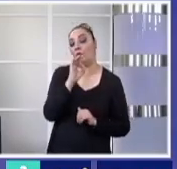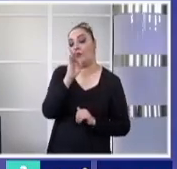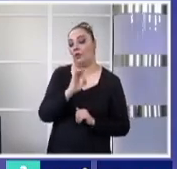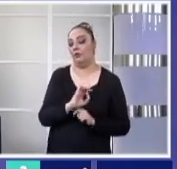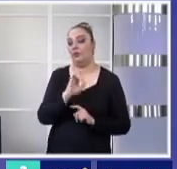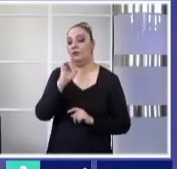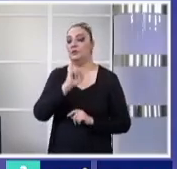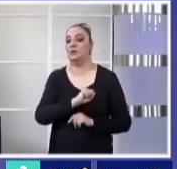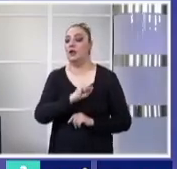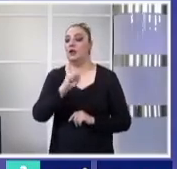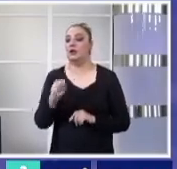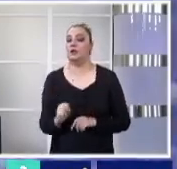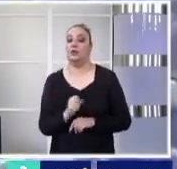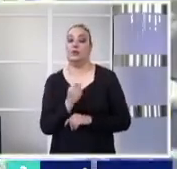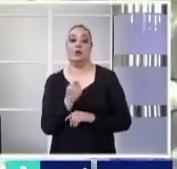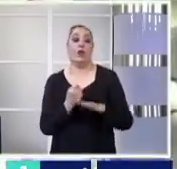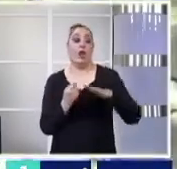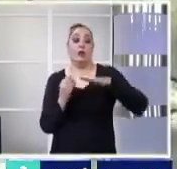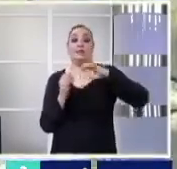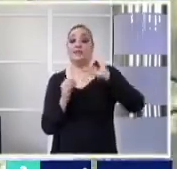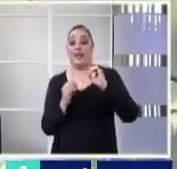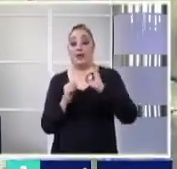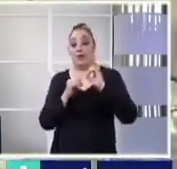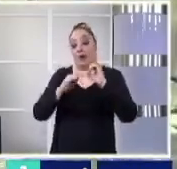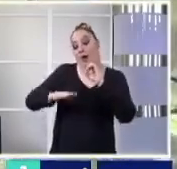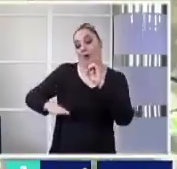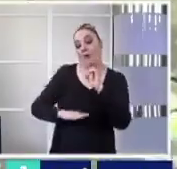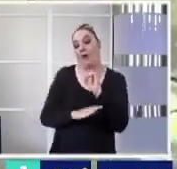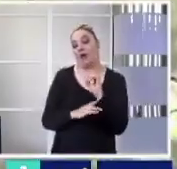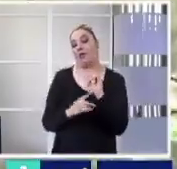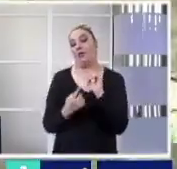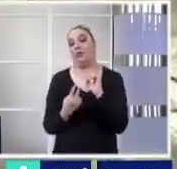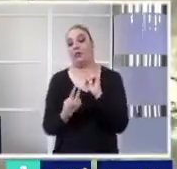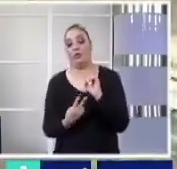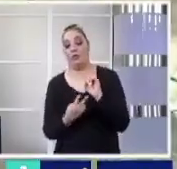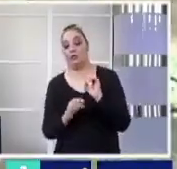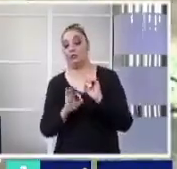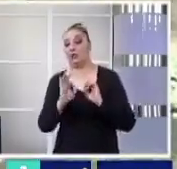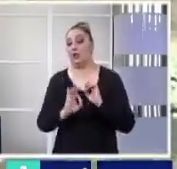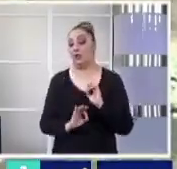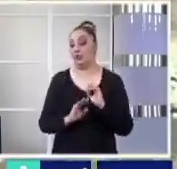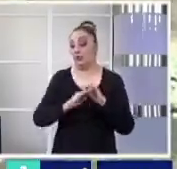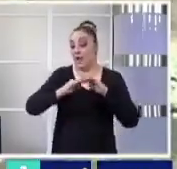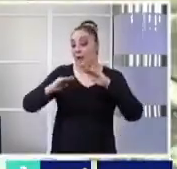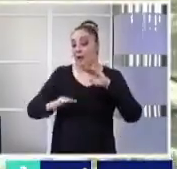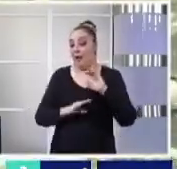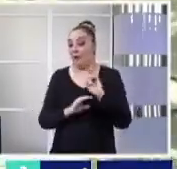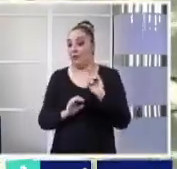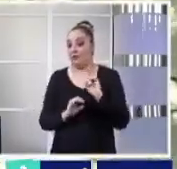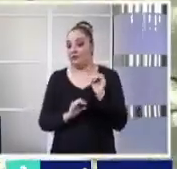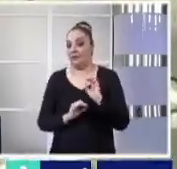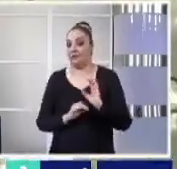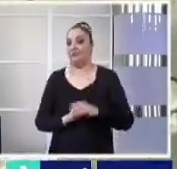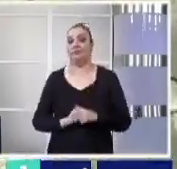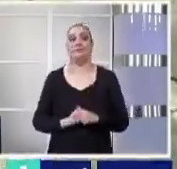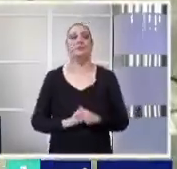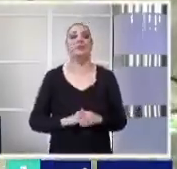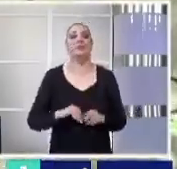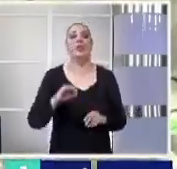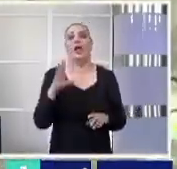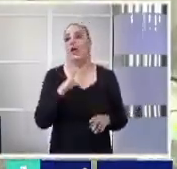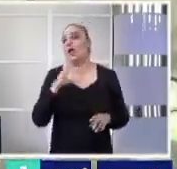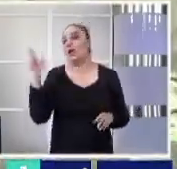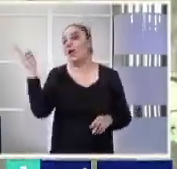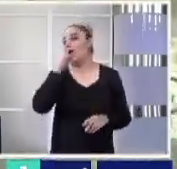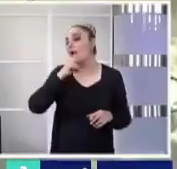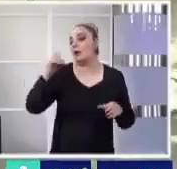Coahuila, uno a dos grados bajo cero, el caso de Saltillo y también cerquita en Arteaga. Tenemos aire muy frío